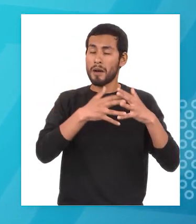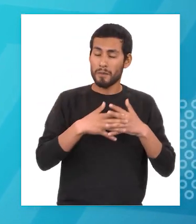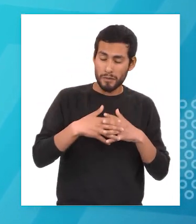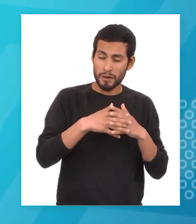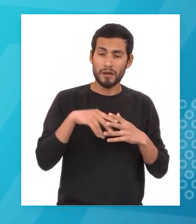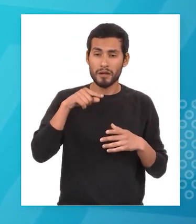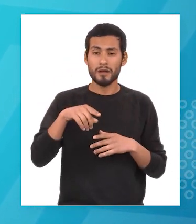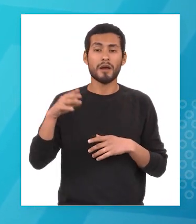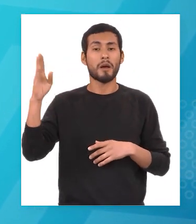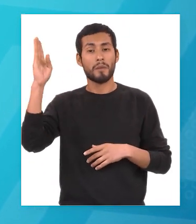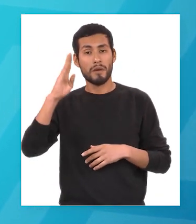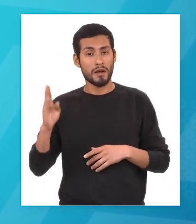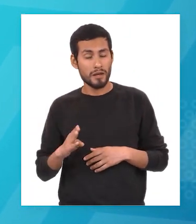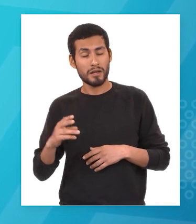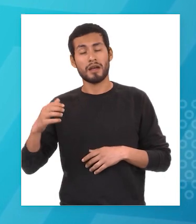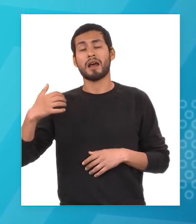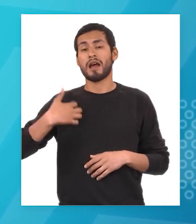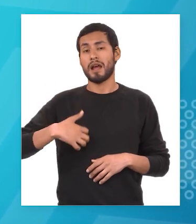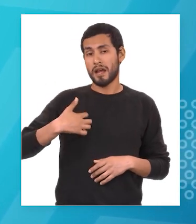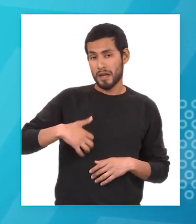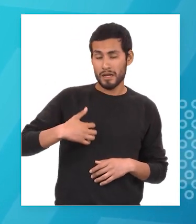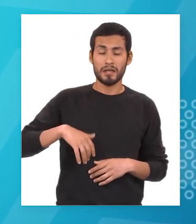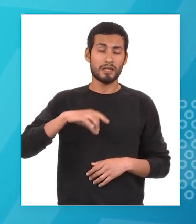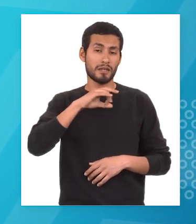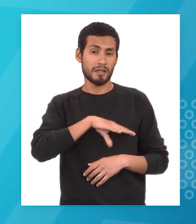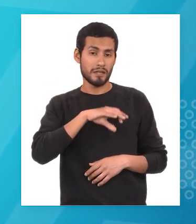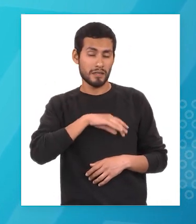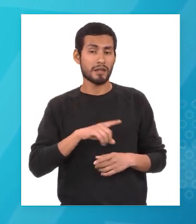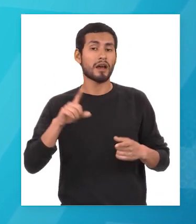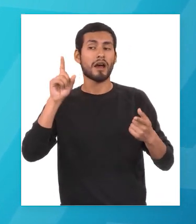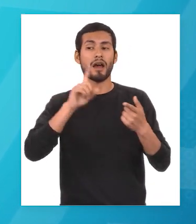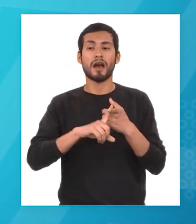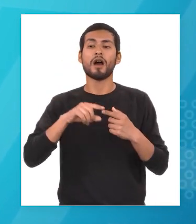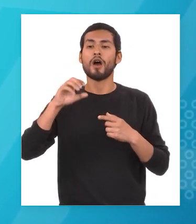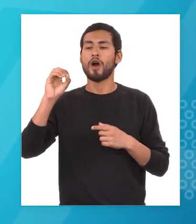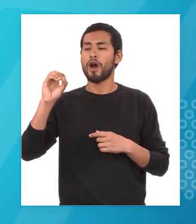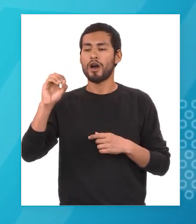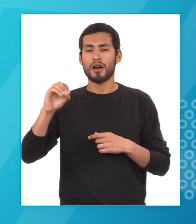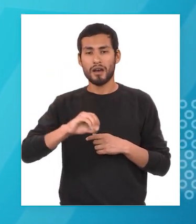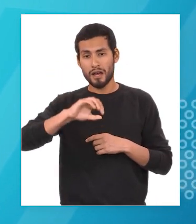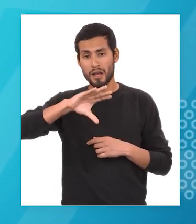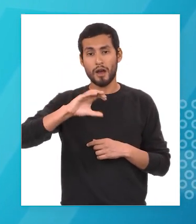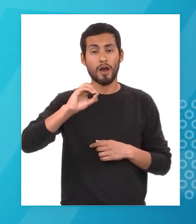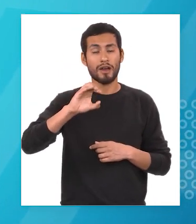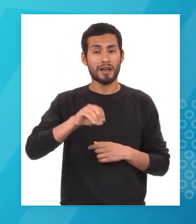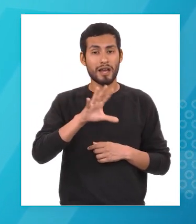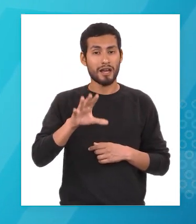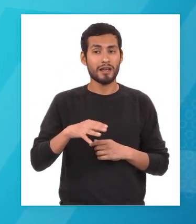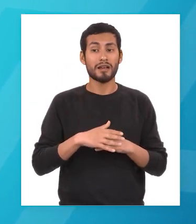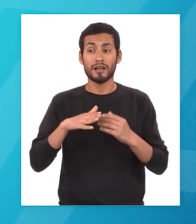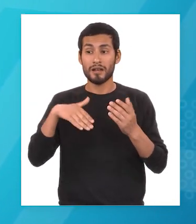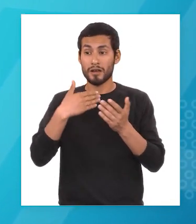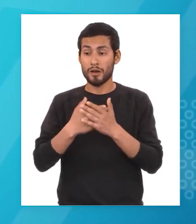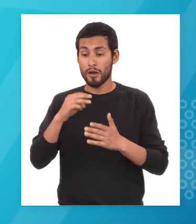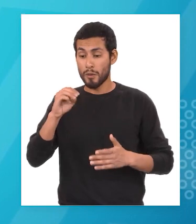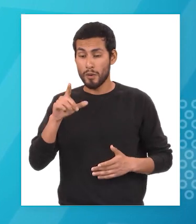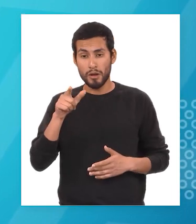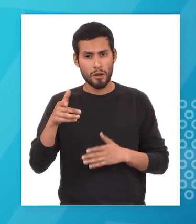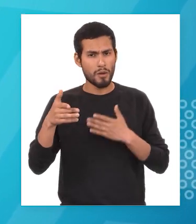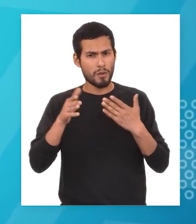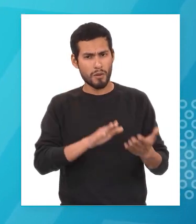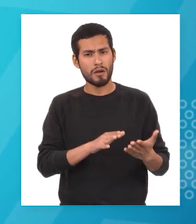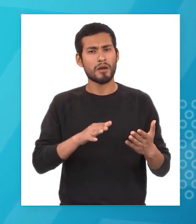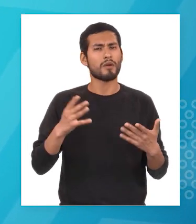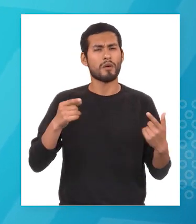américa pasando por brasil argentina chile hasta oceanía cuando arribó a las islas molucas